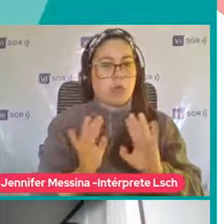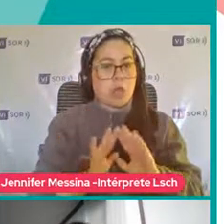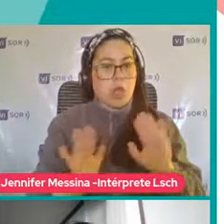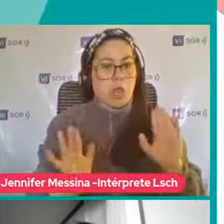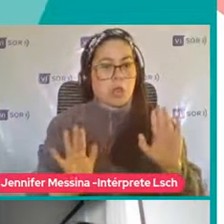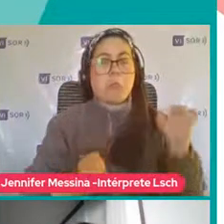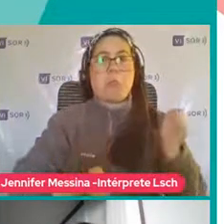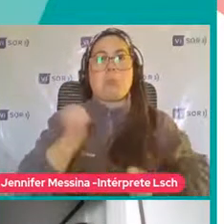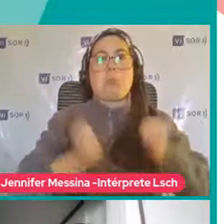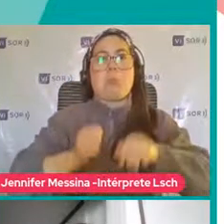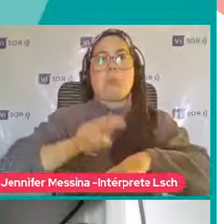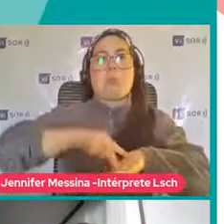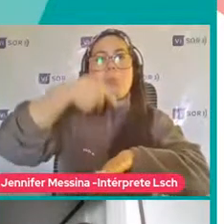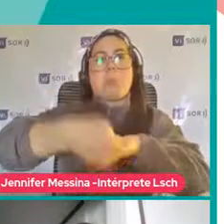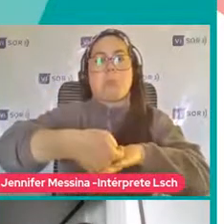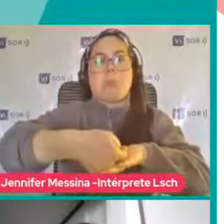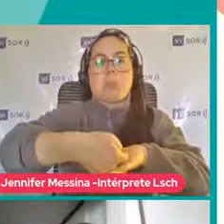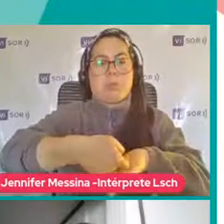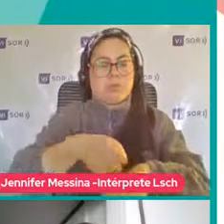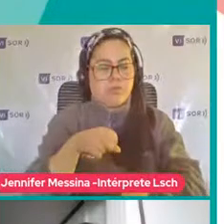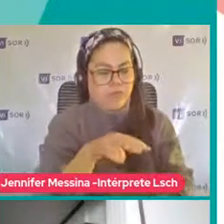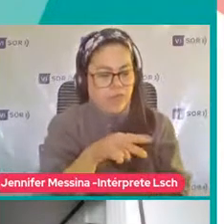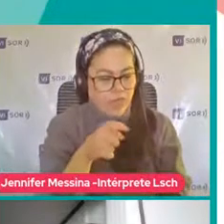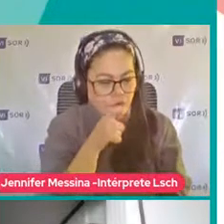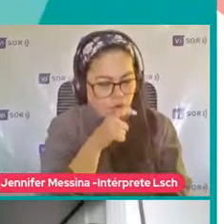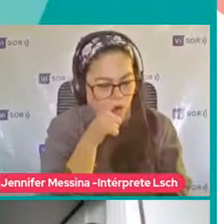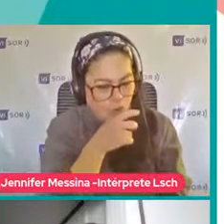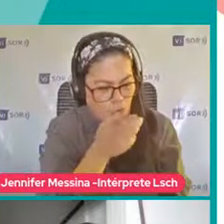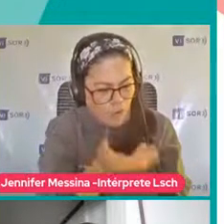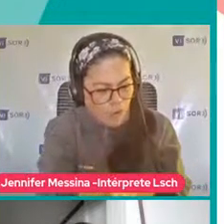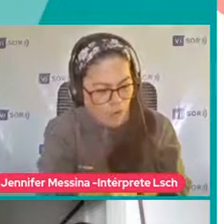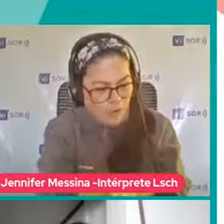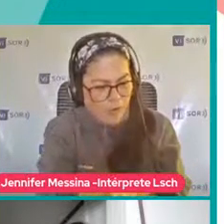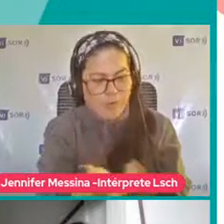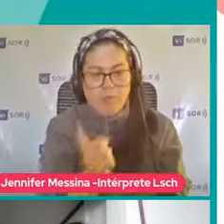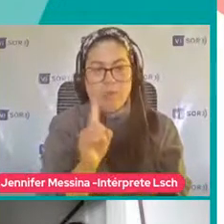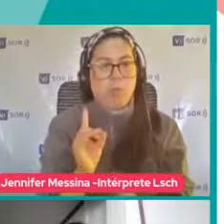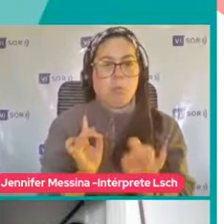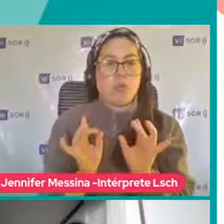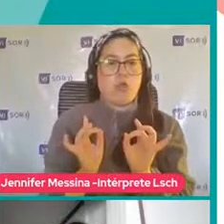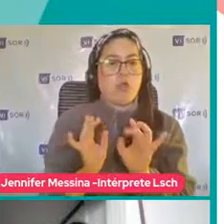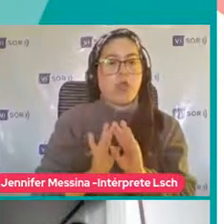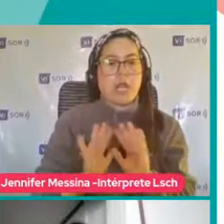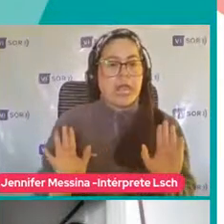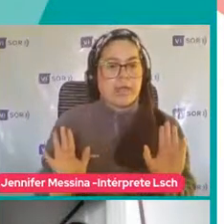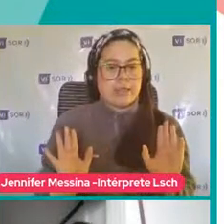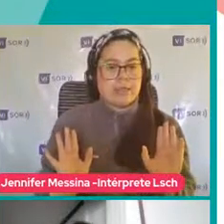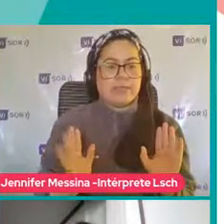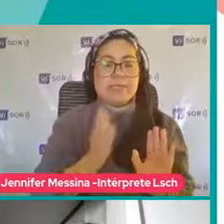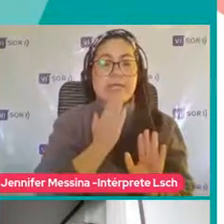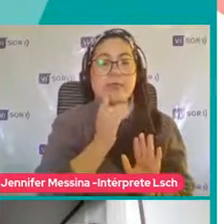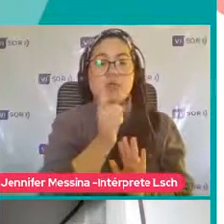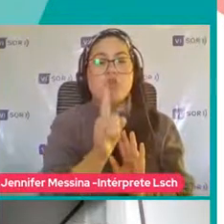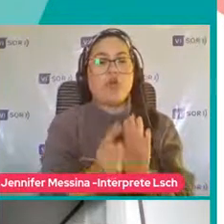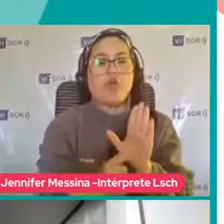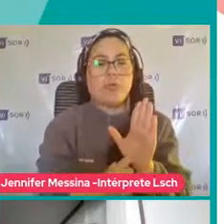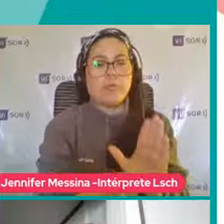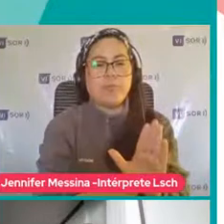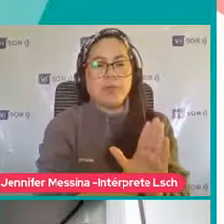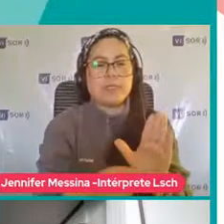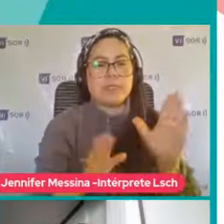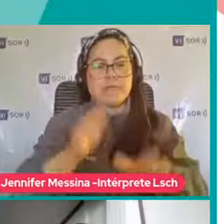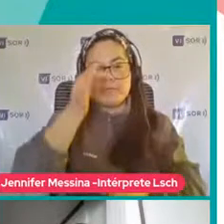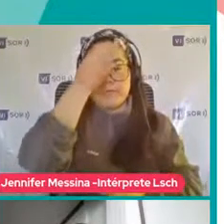Corriendo Caerse Y uno ve Que está Herido Sin embargo A ellos No les Proporciona Un dolor No presentan Síntomas De enfermedades